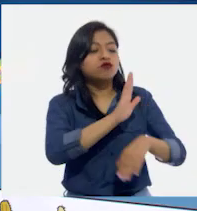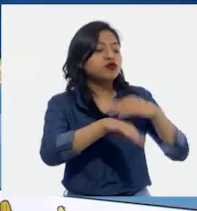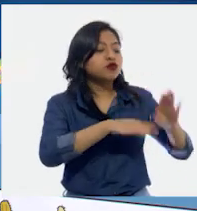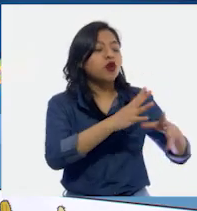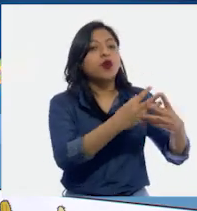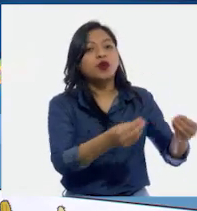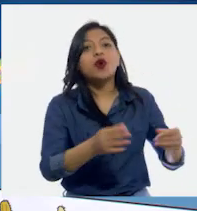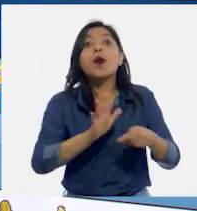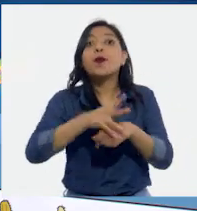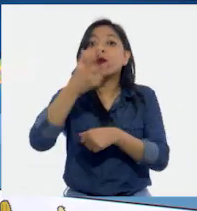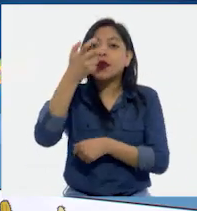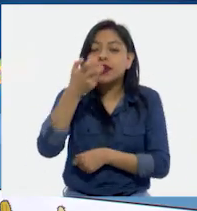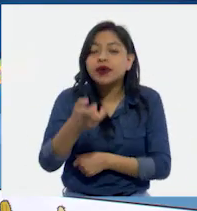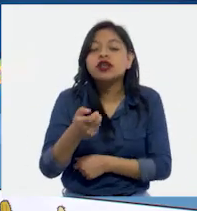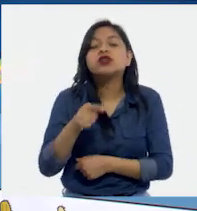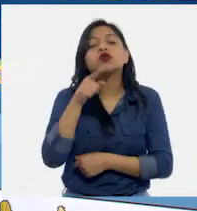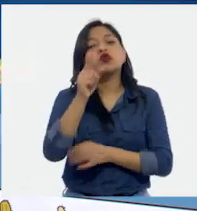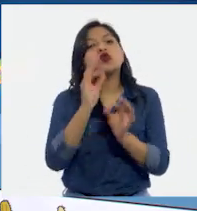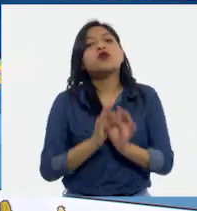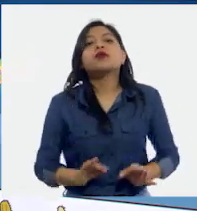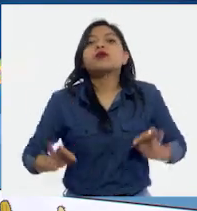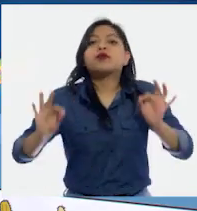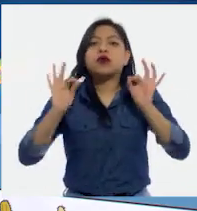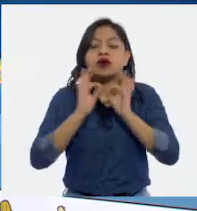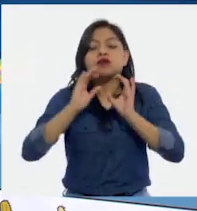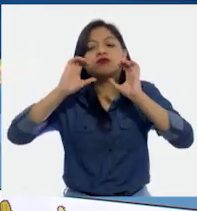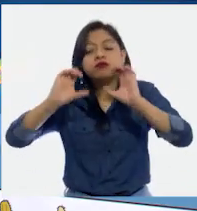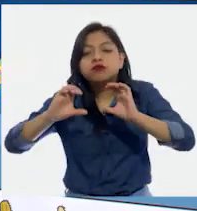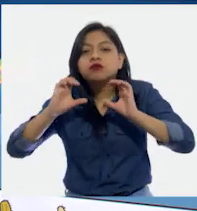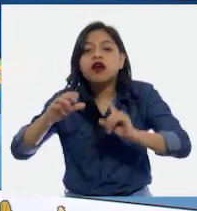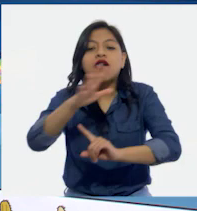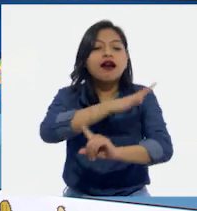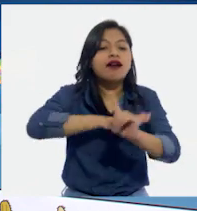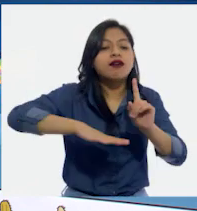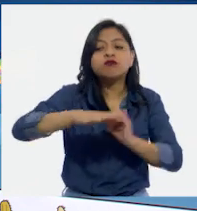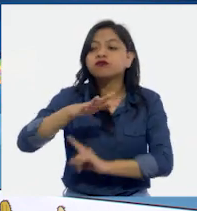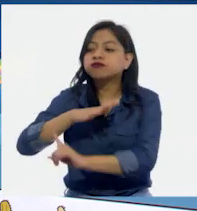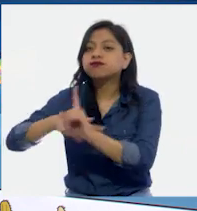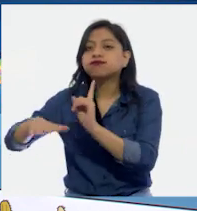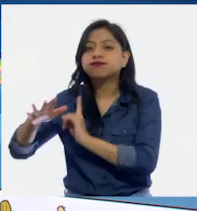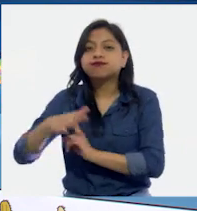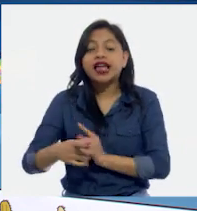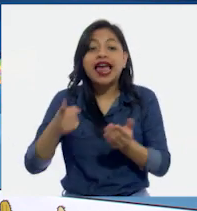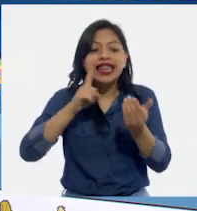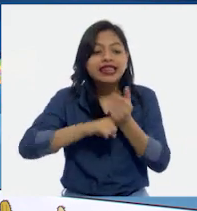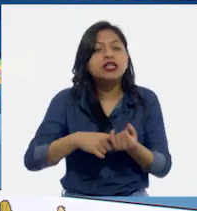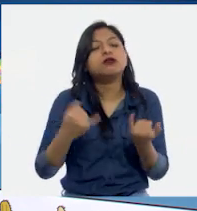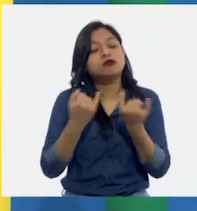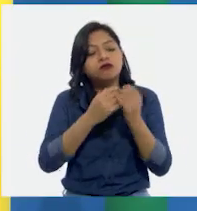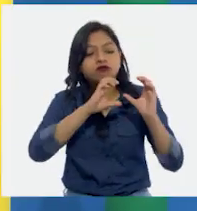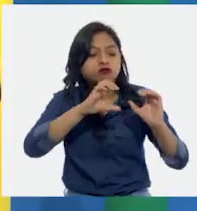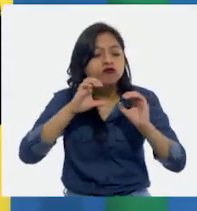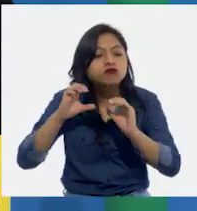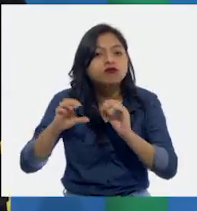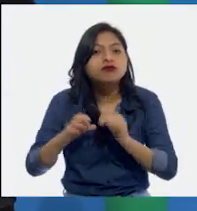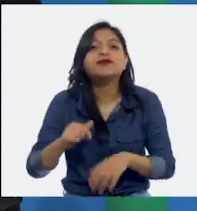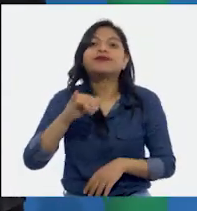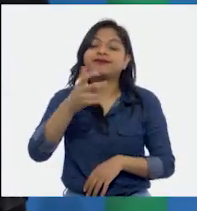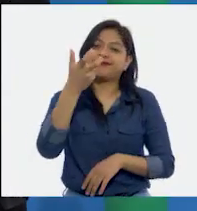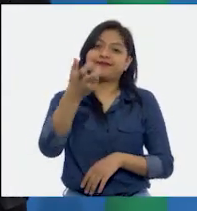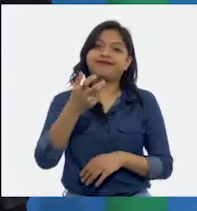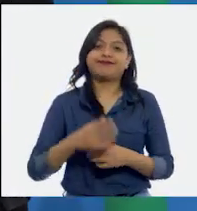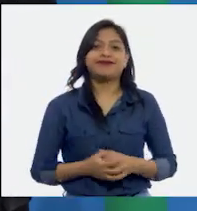Por ello, resulta fundamental cuidar a los ecosistemas y todos sus componentes. Exactamente.